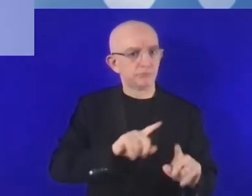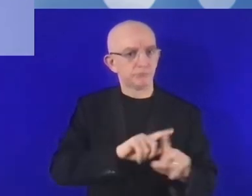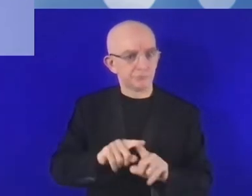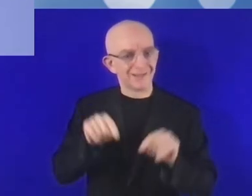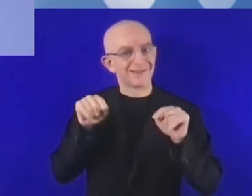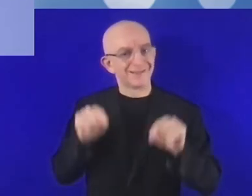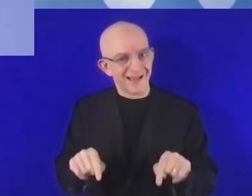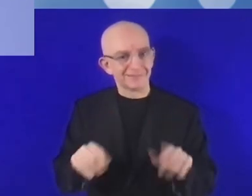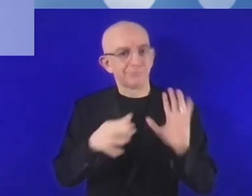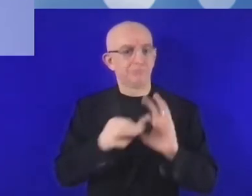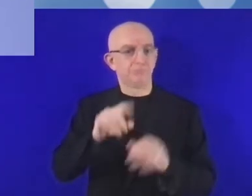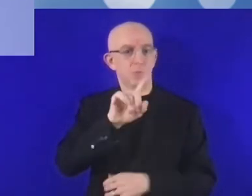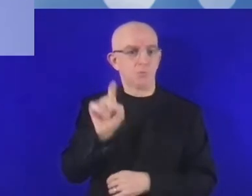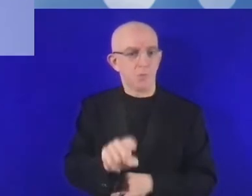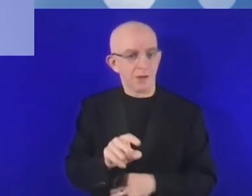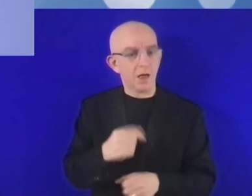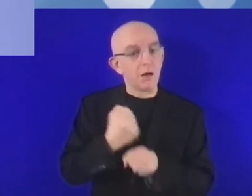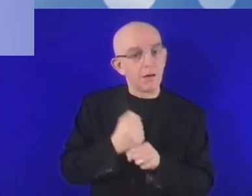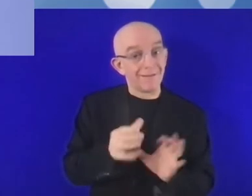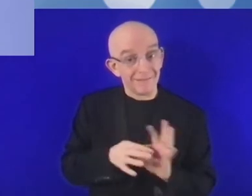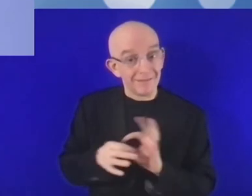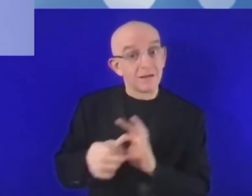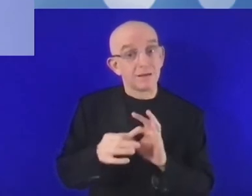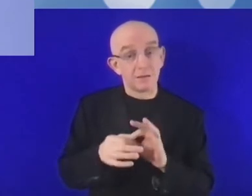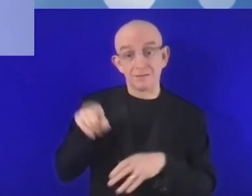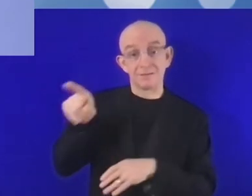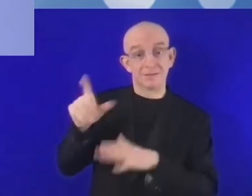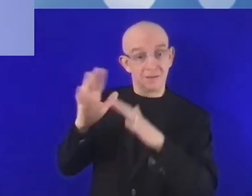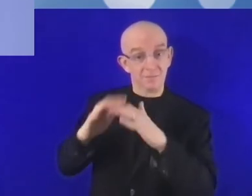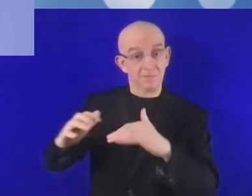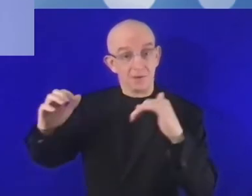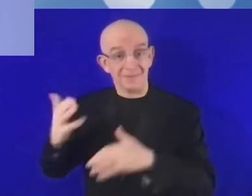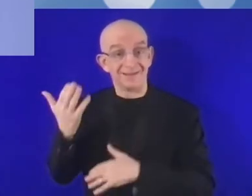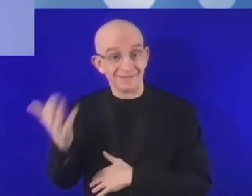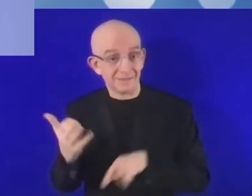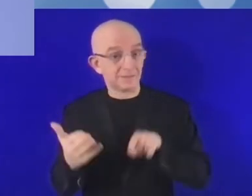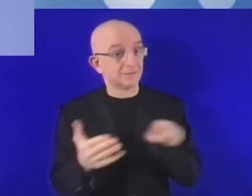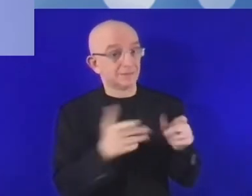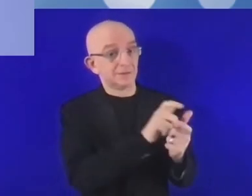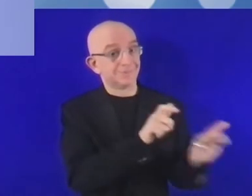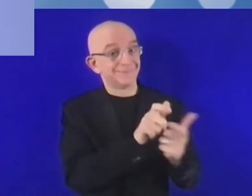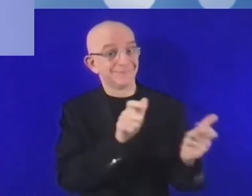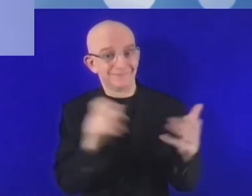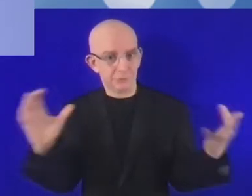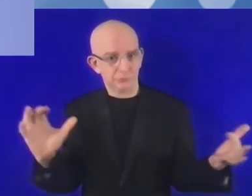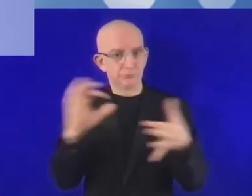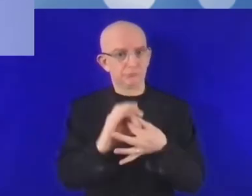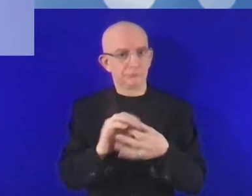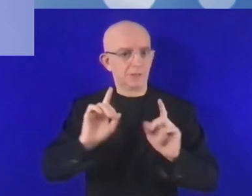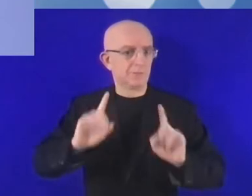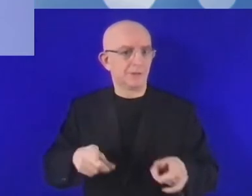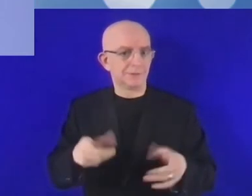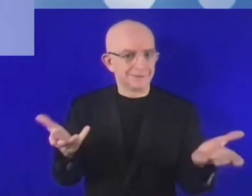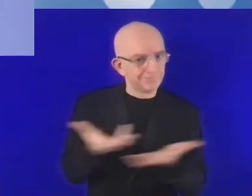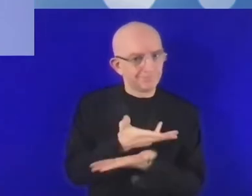cooperación entre el sector privado y las entidades públicas tiene tanta importancia y en realidad es imprescindible.